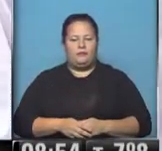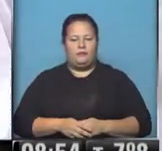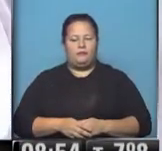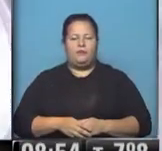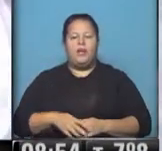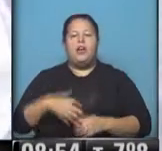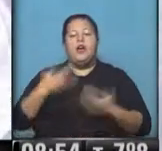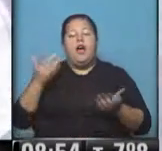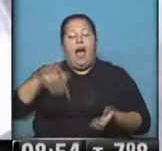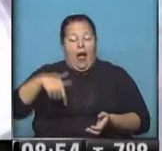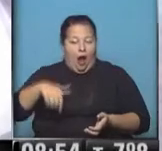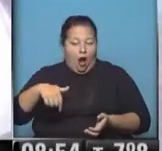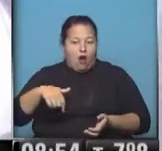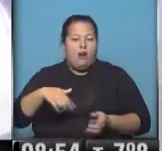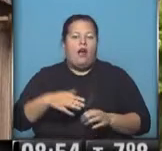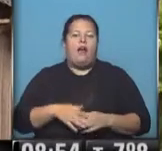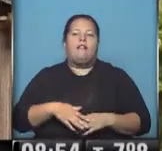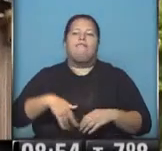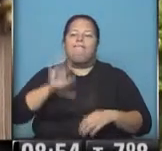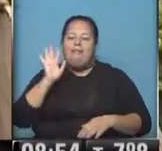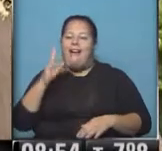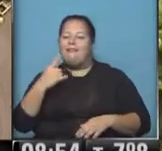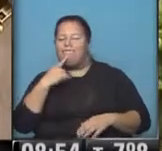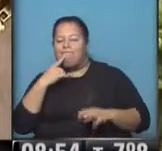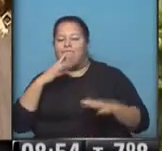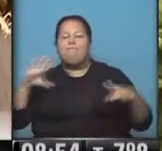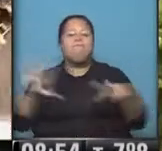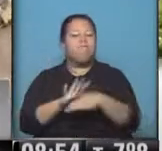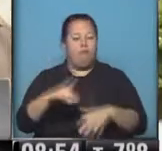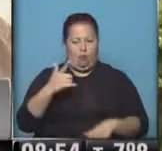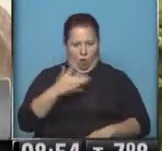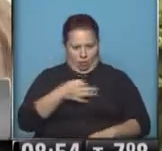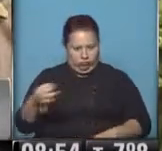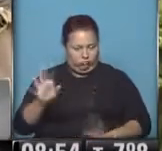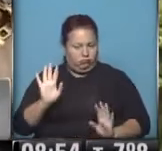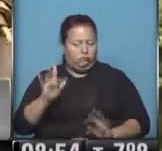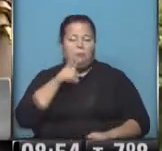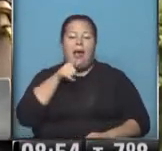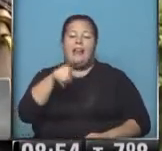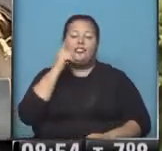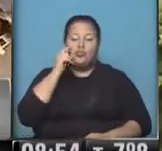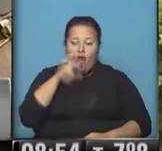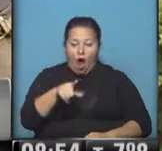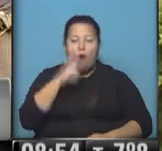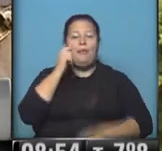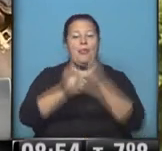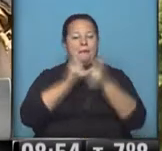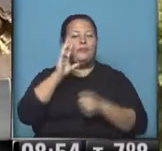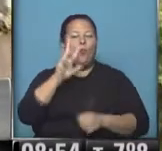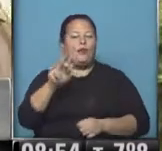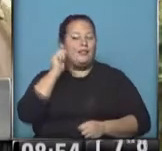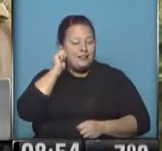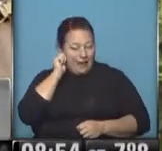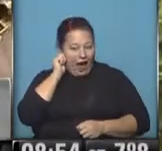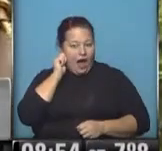Alejandro, y por el momento son más las conjeturas que las certezas. Se supone que Daniel Rebagliati, el empresario de 53 años,